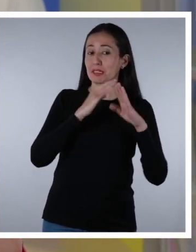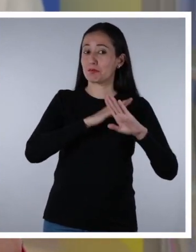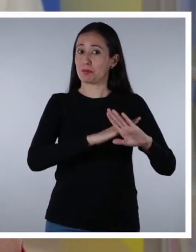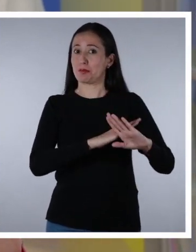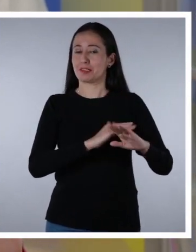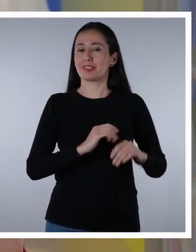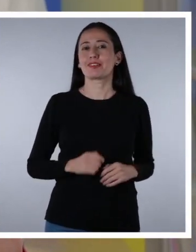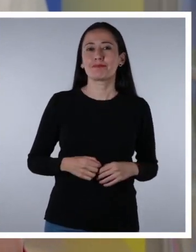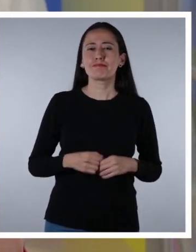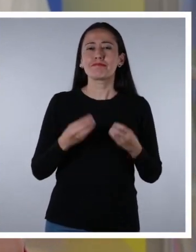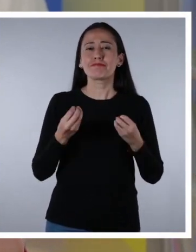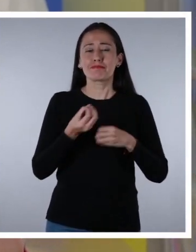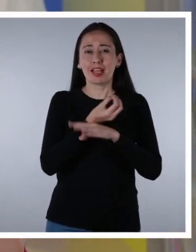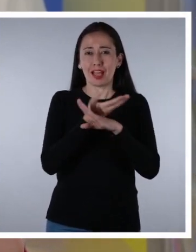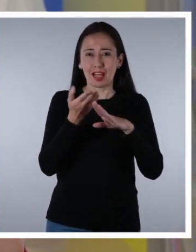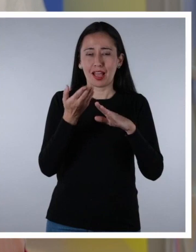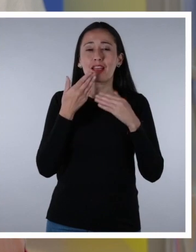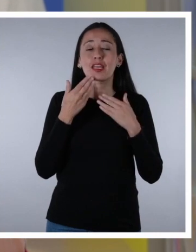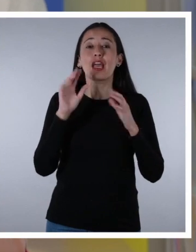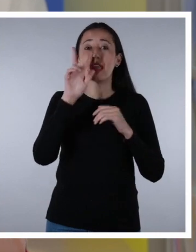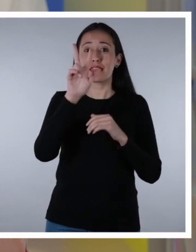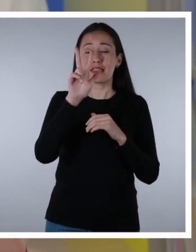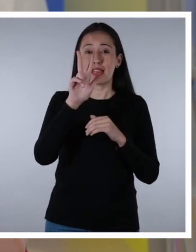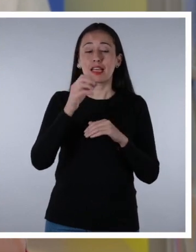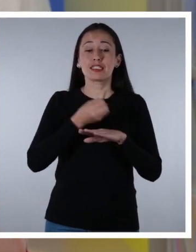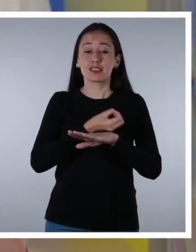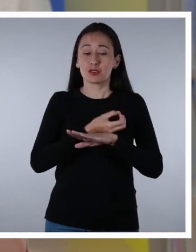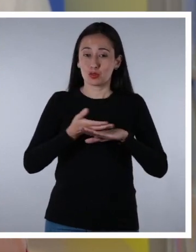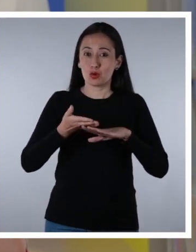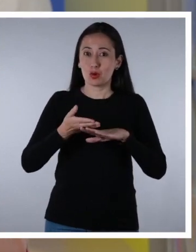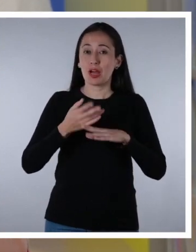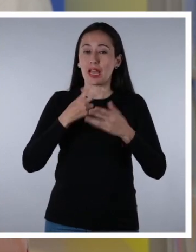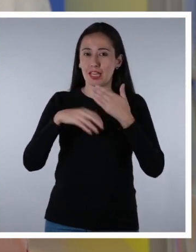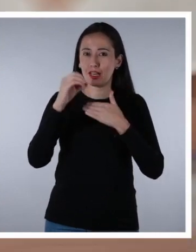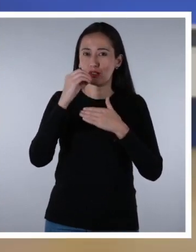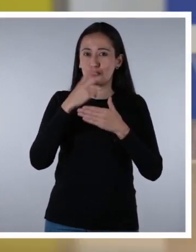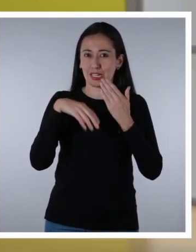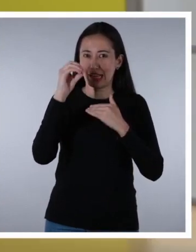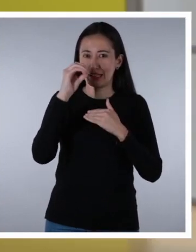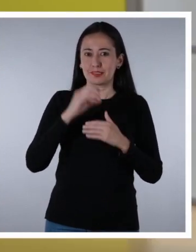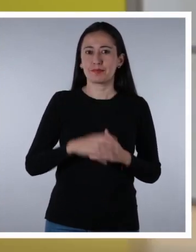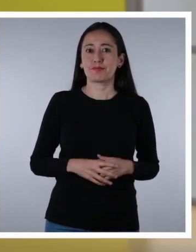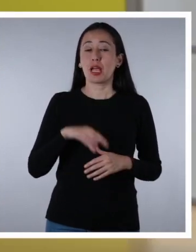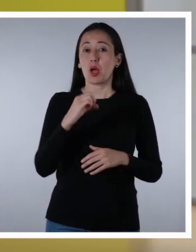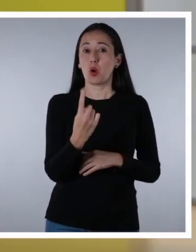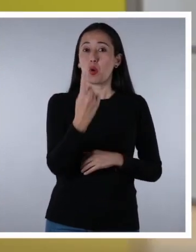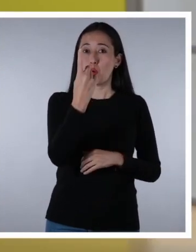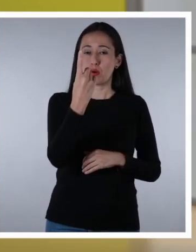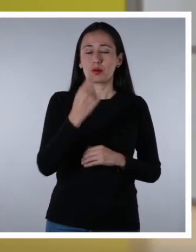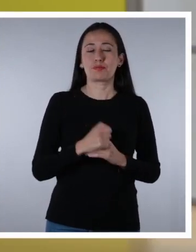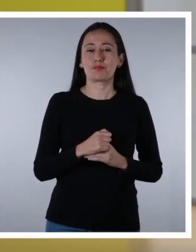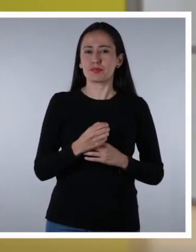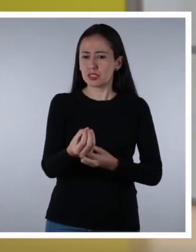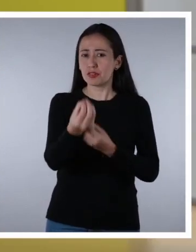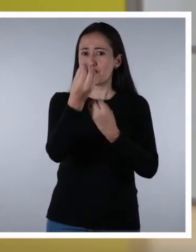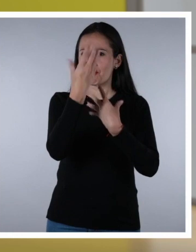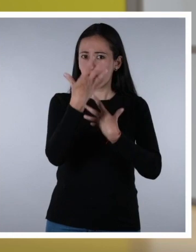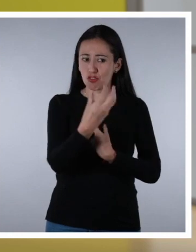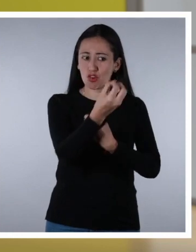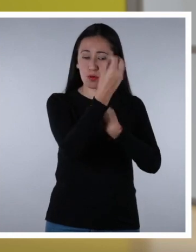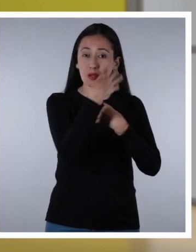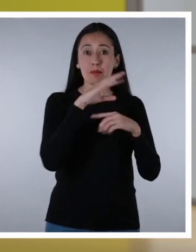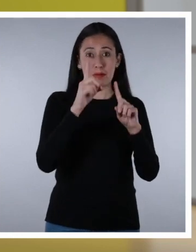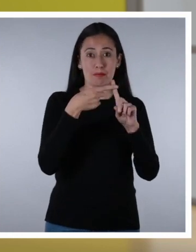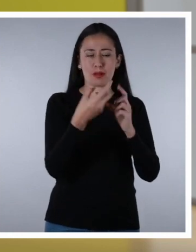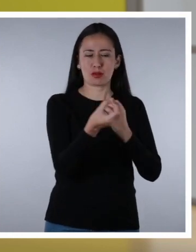prevención. Aquí les comparto tres formas de abordar el tema con nuestras hijas e hijos. 1. Infórmate sobre